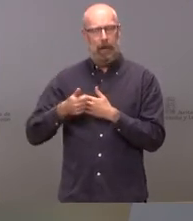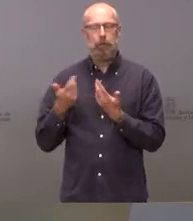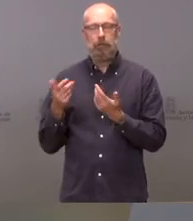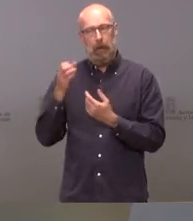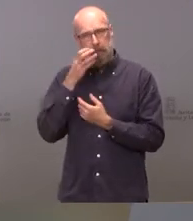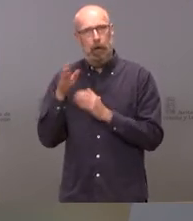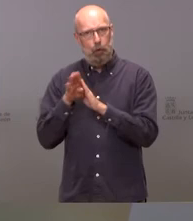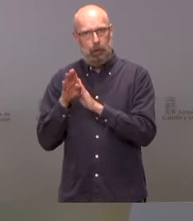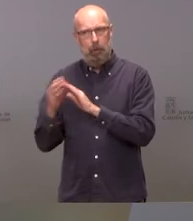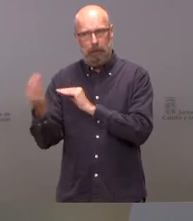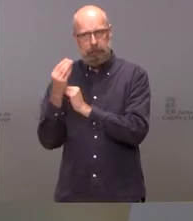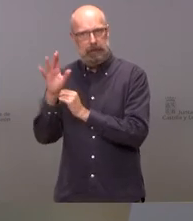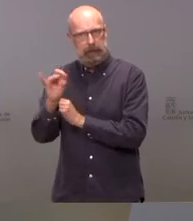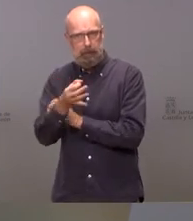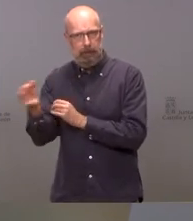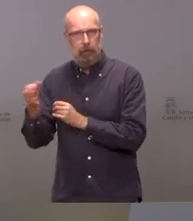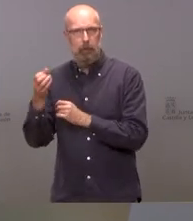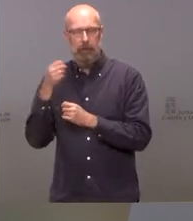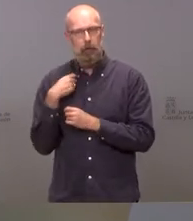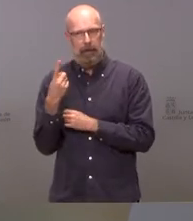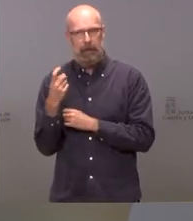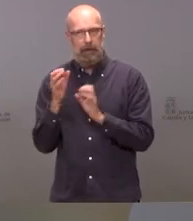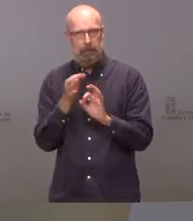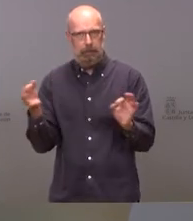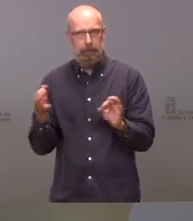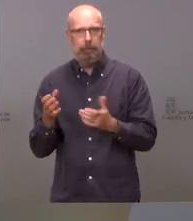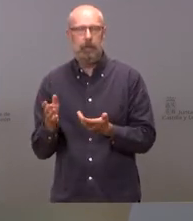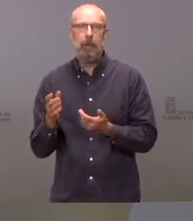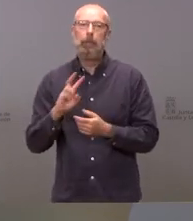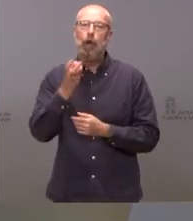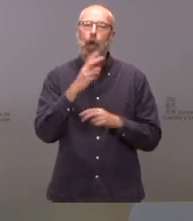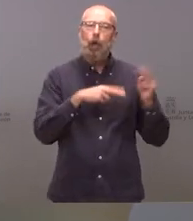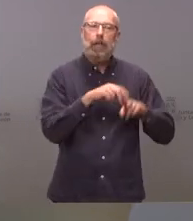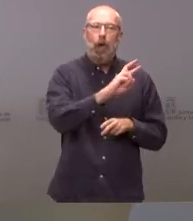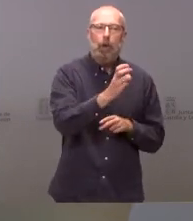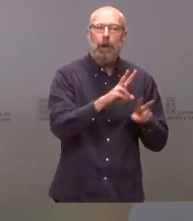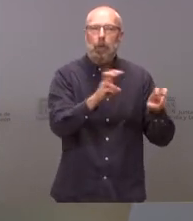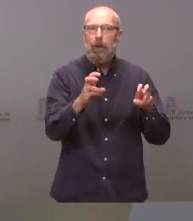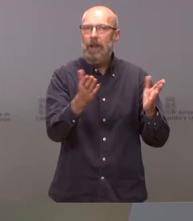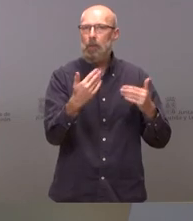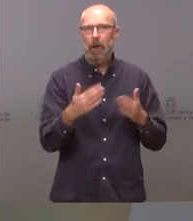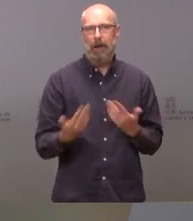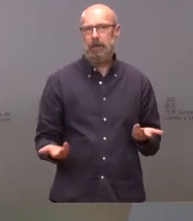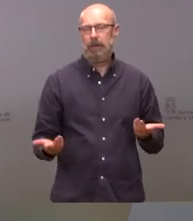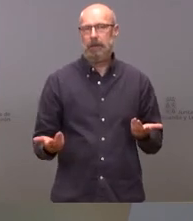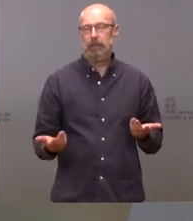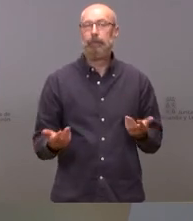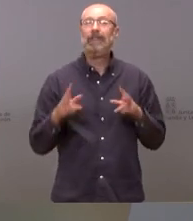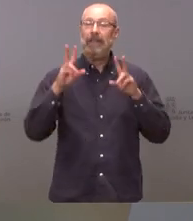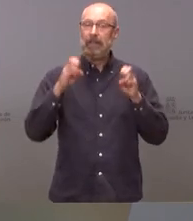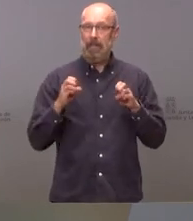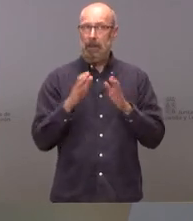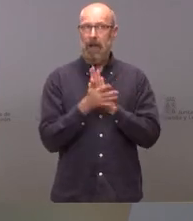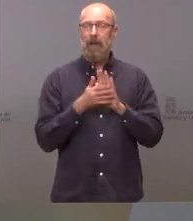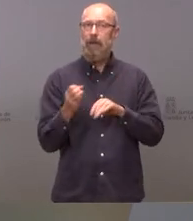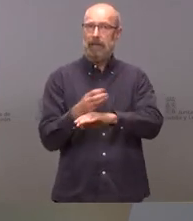se vaya continuando y es absolutamente necesaria e imprescindible pero hay muchas otras obras que no hay ninguna dotación en materia de ferrocarril pues